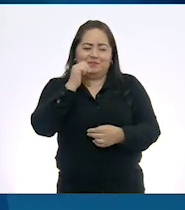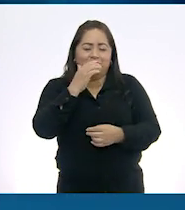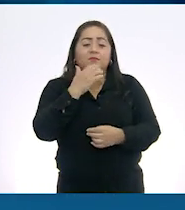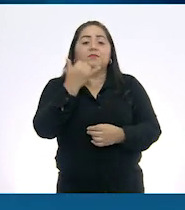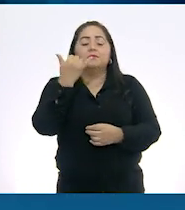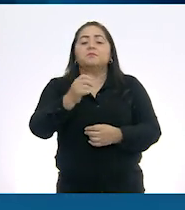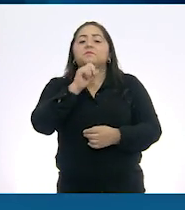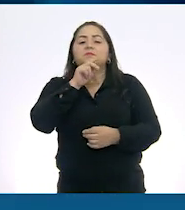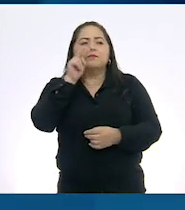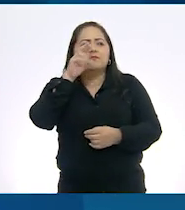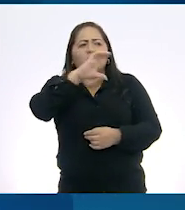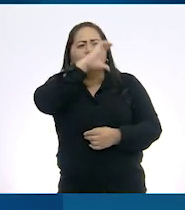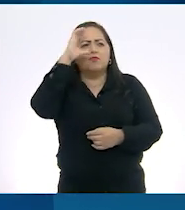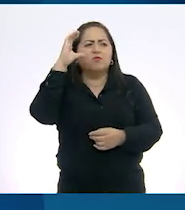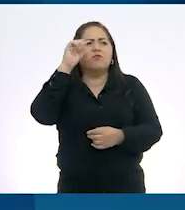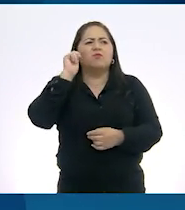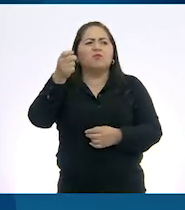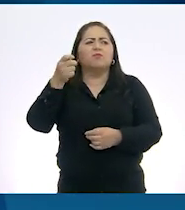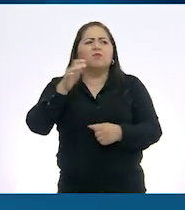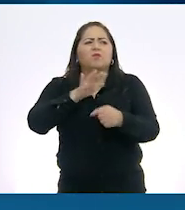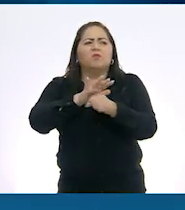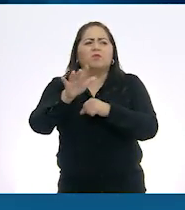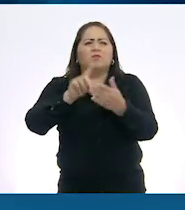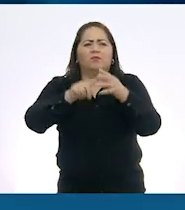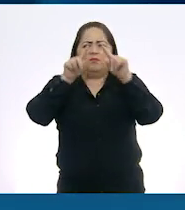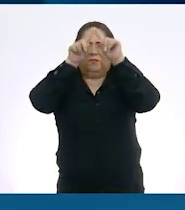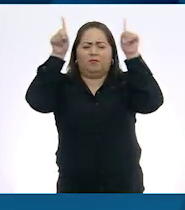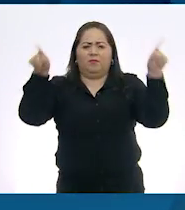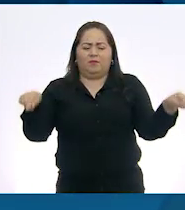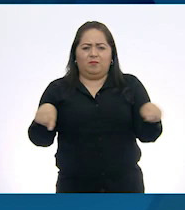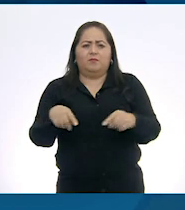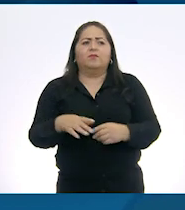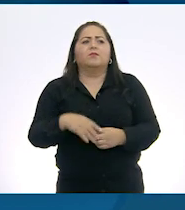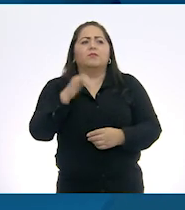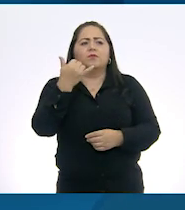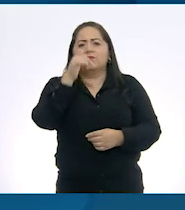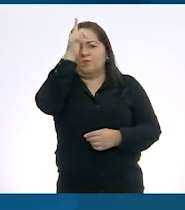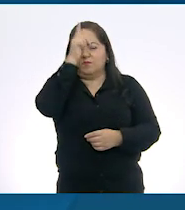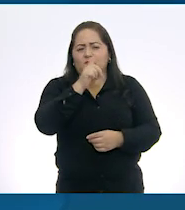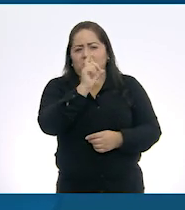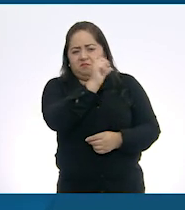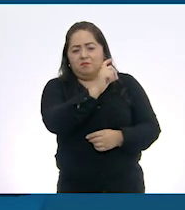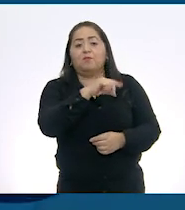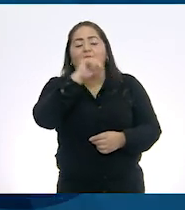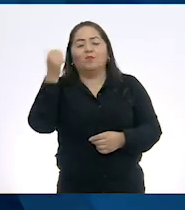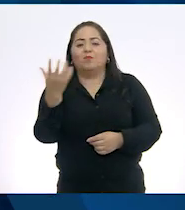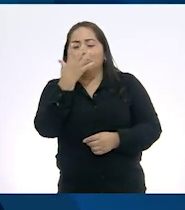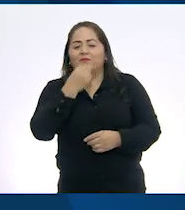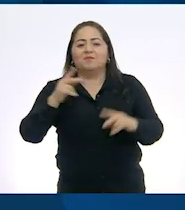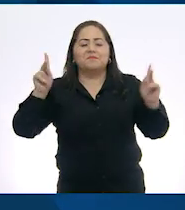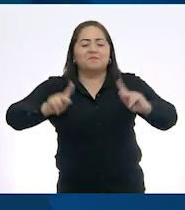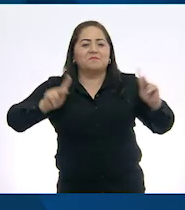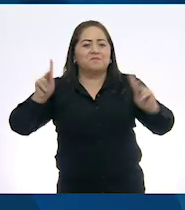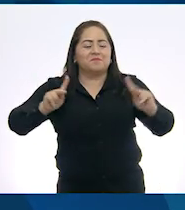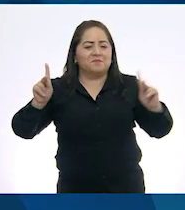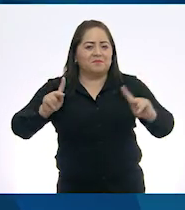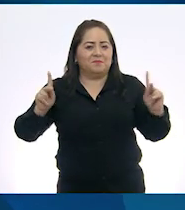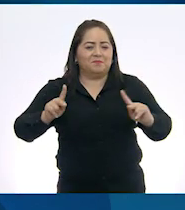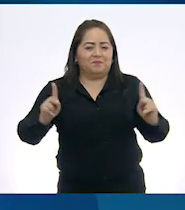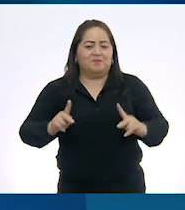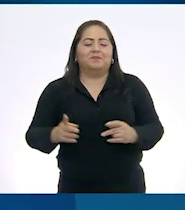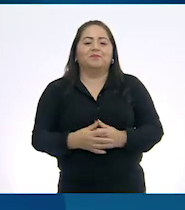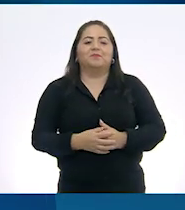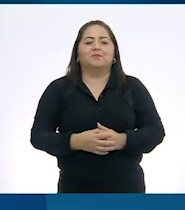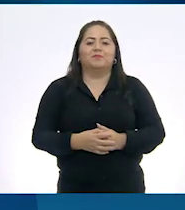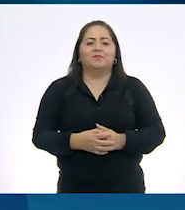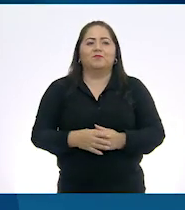Y vemos ahí una imagen que es el arco, para nosotros, y una alumna vistiendo esto. Este texto es